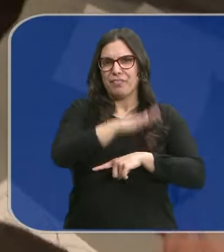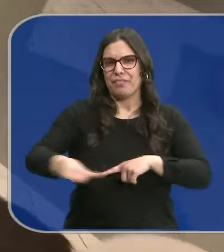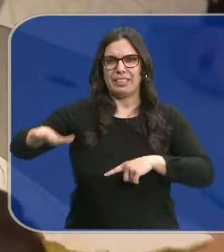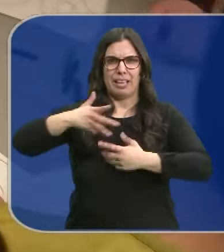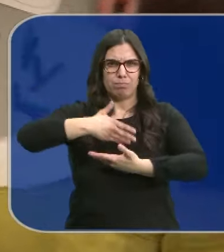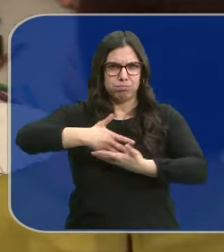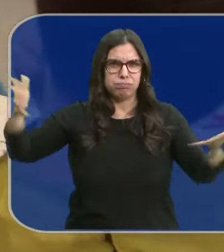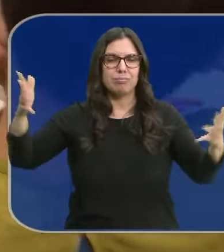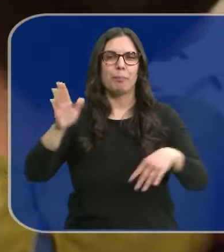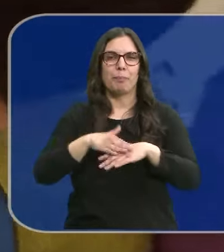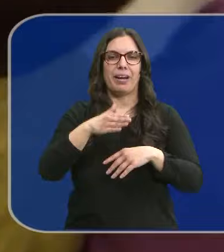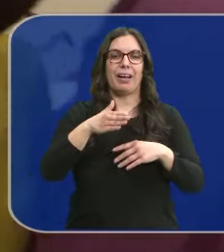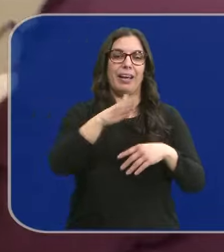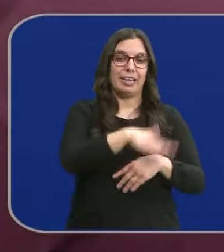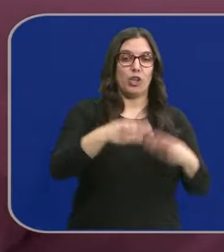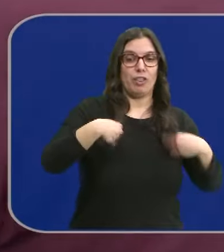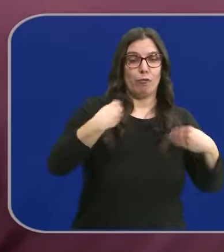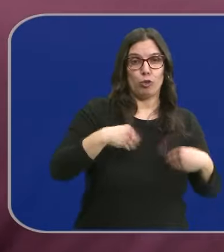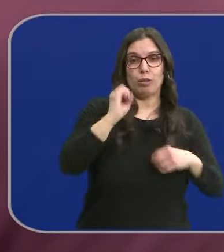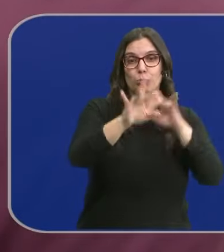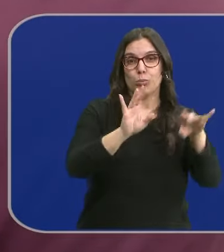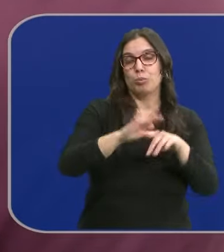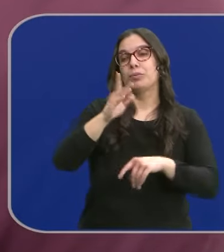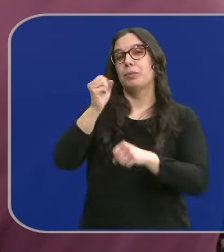que los más pequeños disfruten y los padres puedan trabajar.